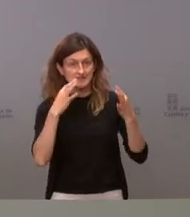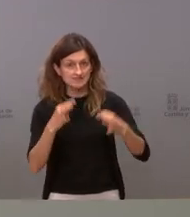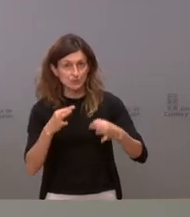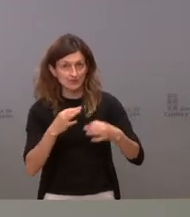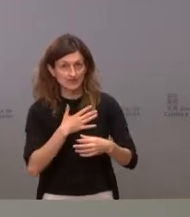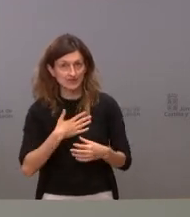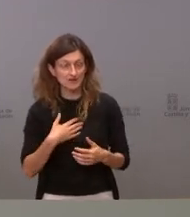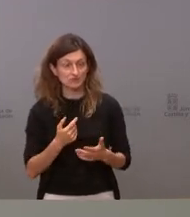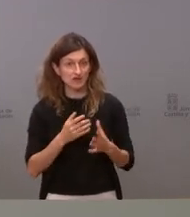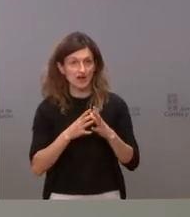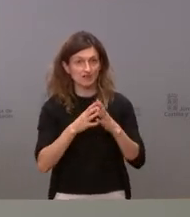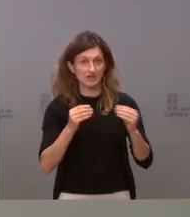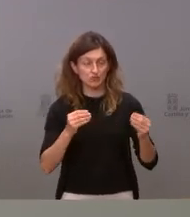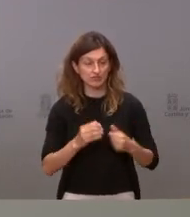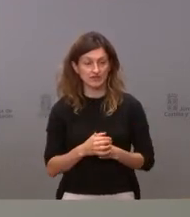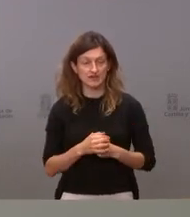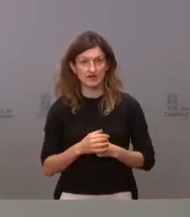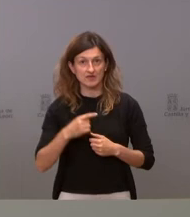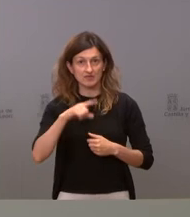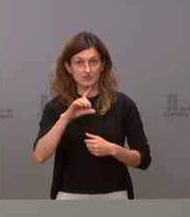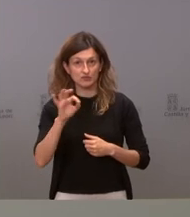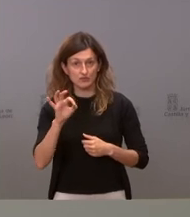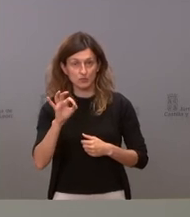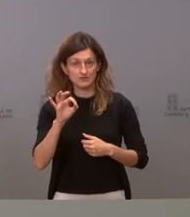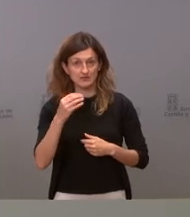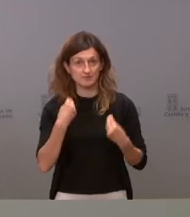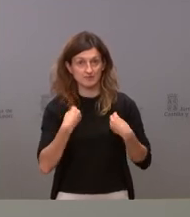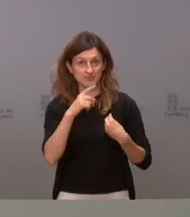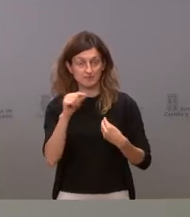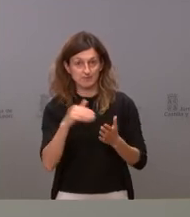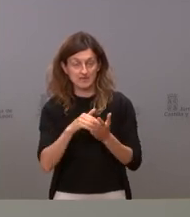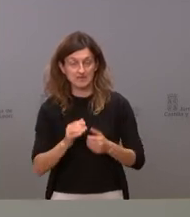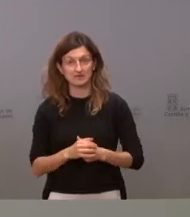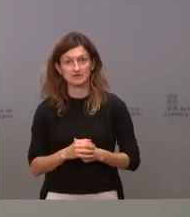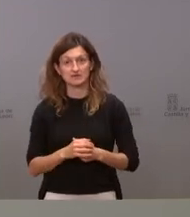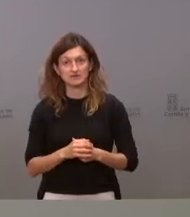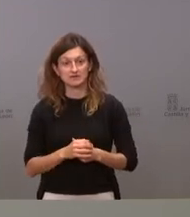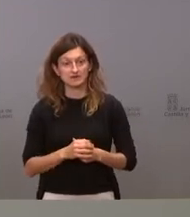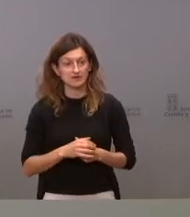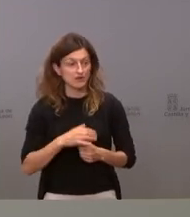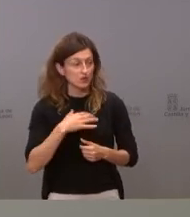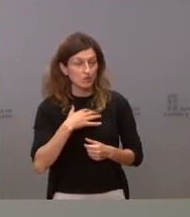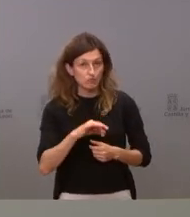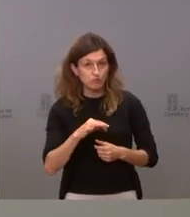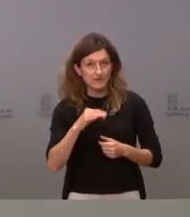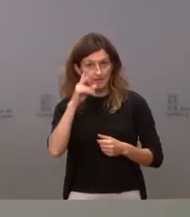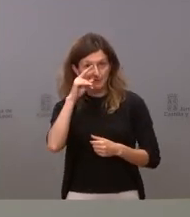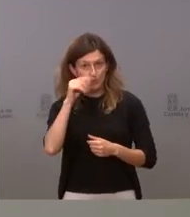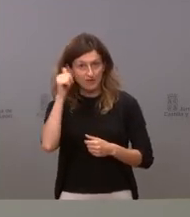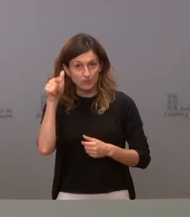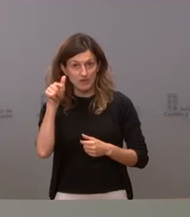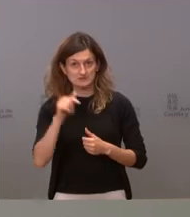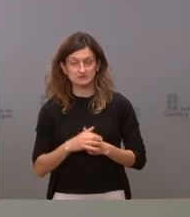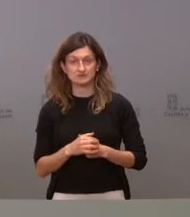yo me imagino que Andalucía que está por encima de 150 por 100.000 habitantes que era probablemente el que ayer más le preocupaba este tema